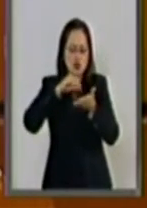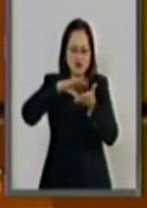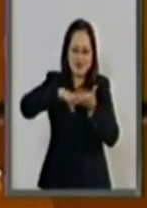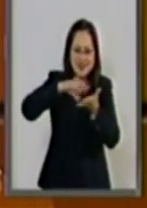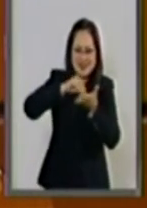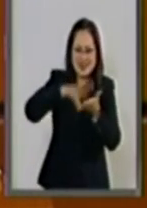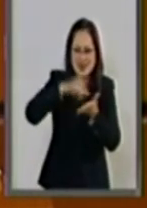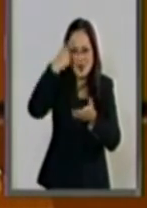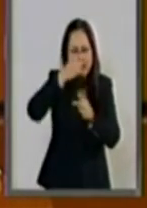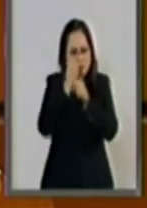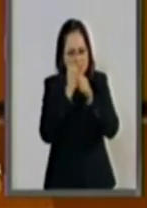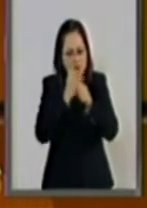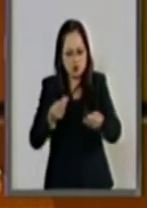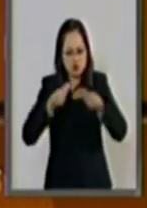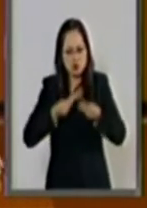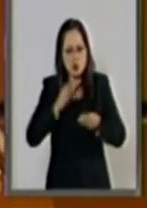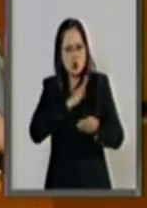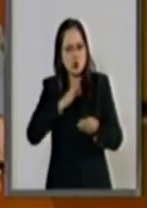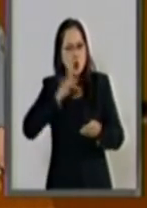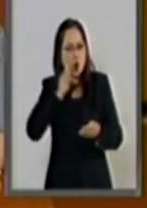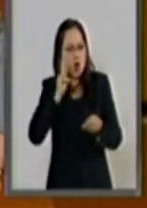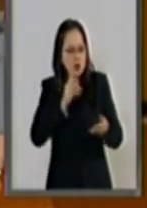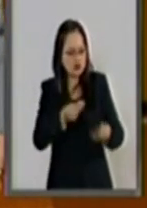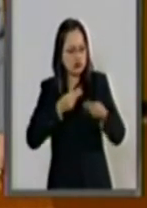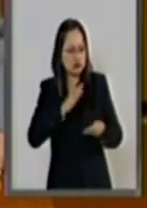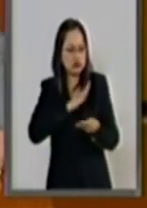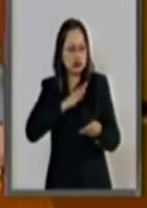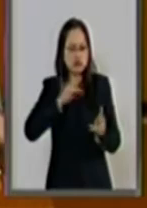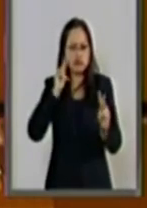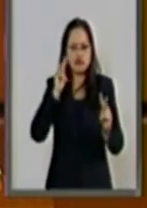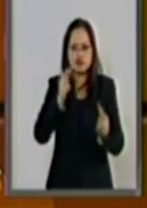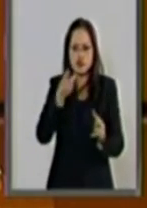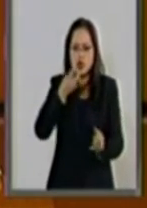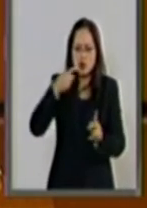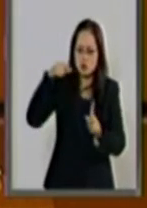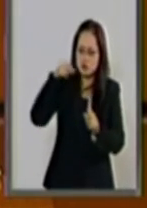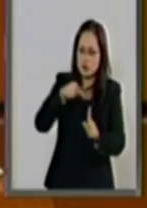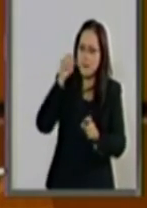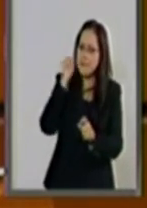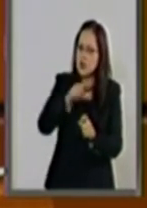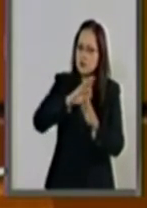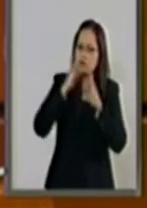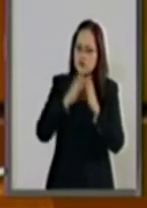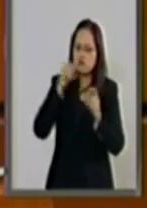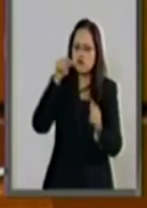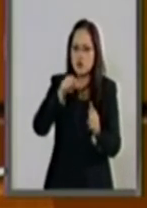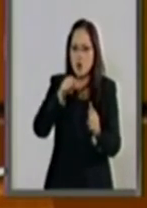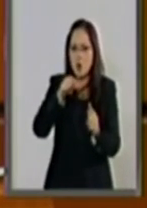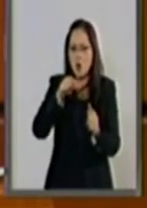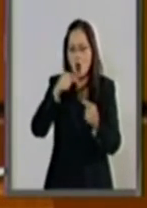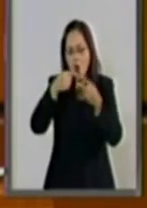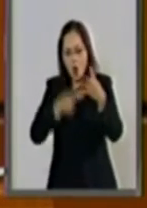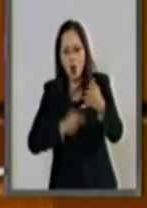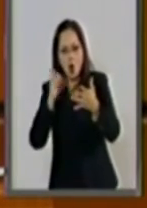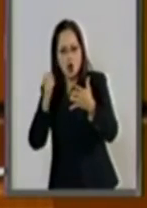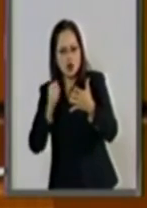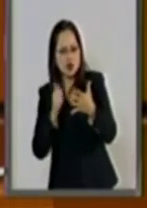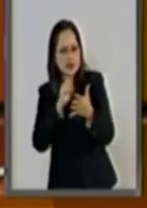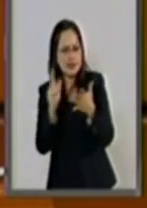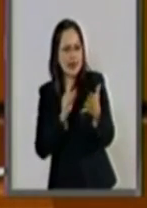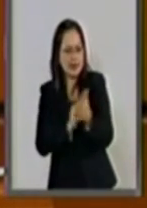atendiendo a las limitaciones establecidas en este mismo ordenamiento y en las demás disposiciones